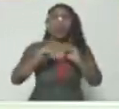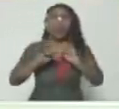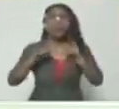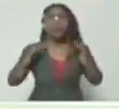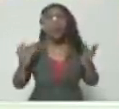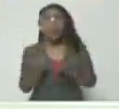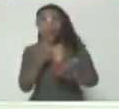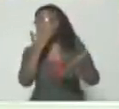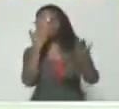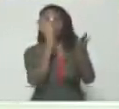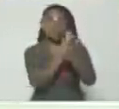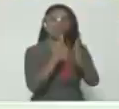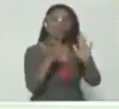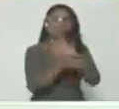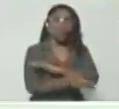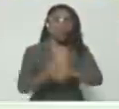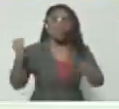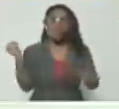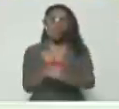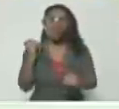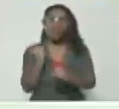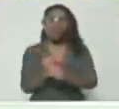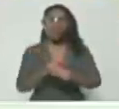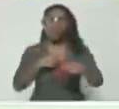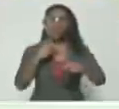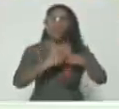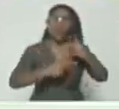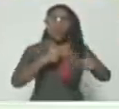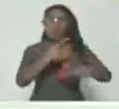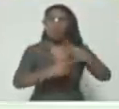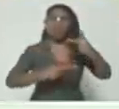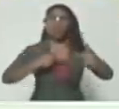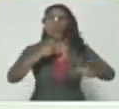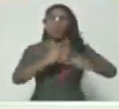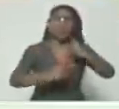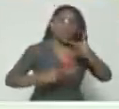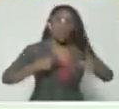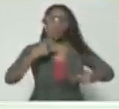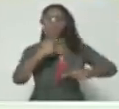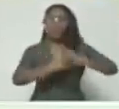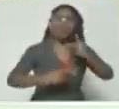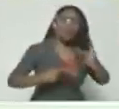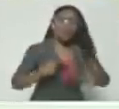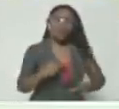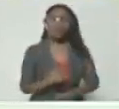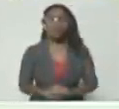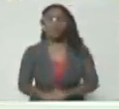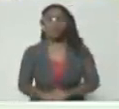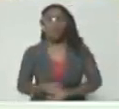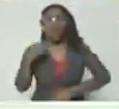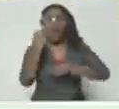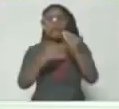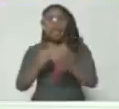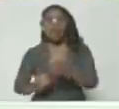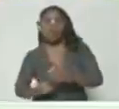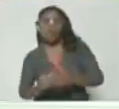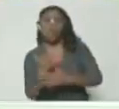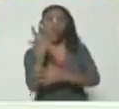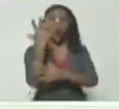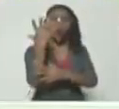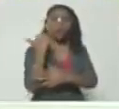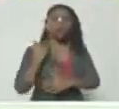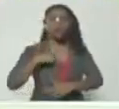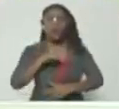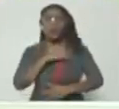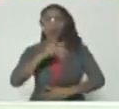enfrentando la pandemia y trabajando para producir, producir, producir, hacer florecer a